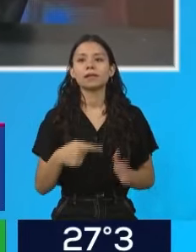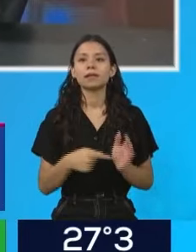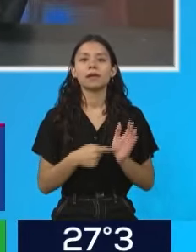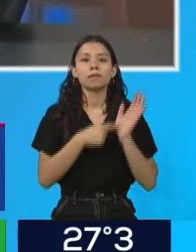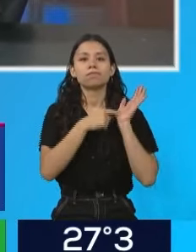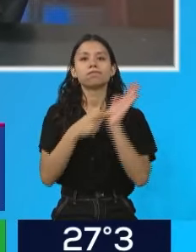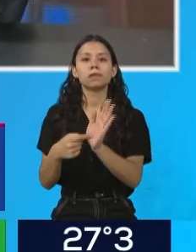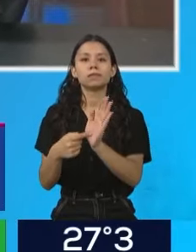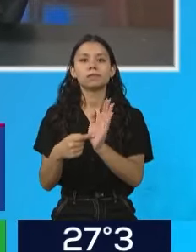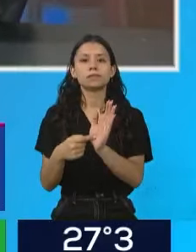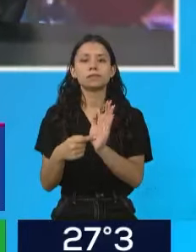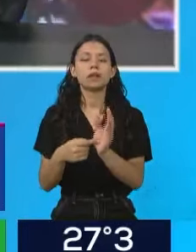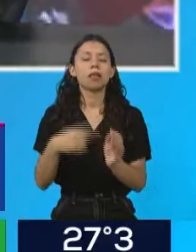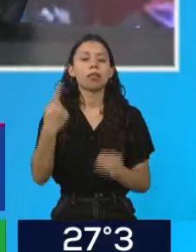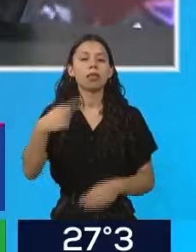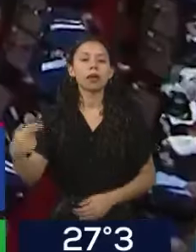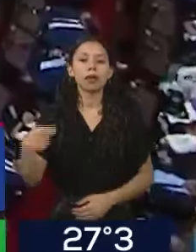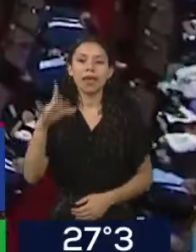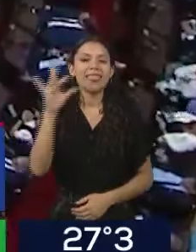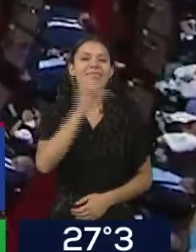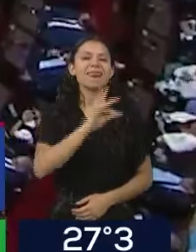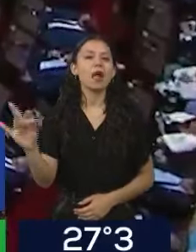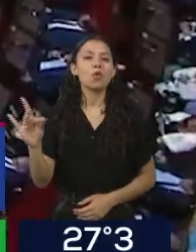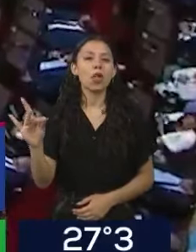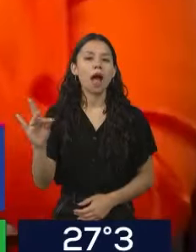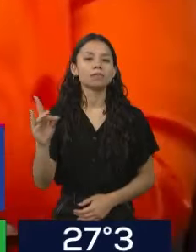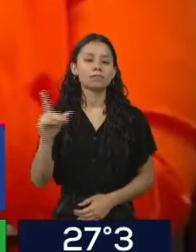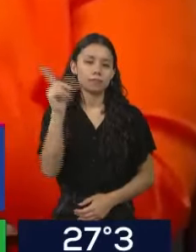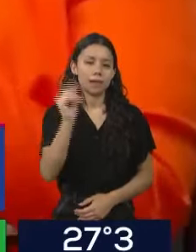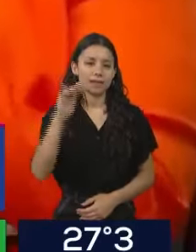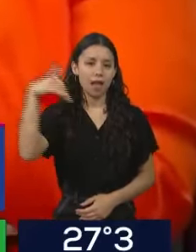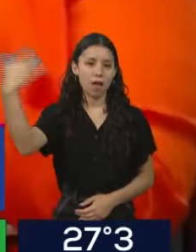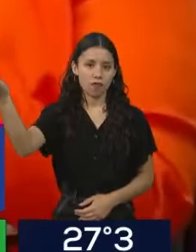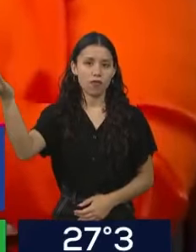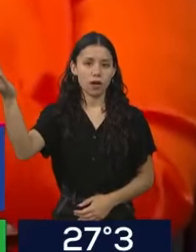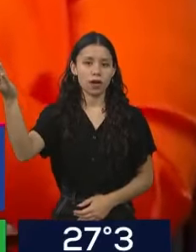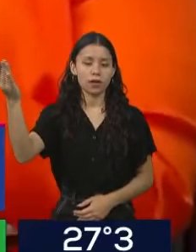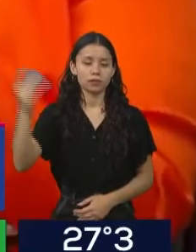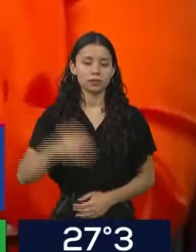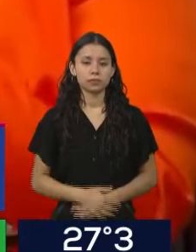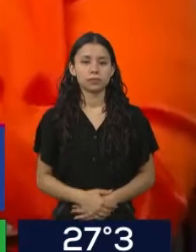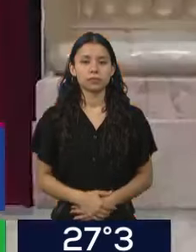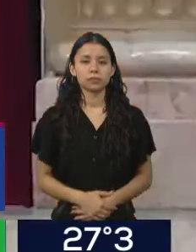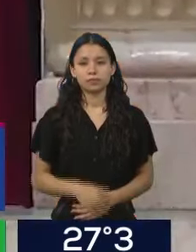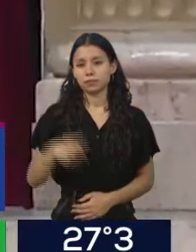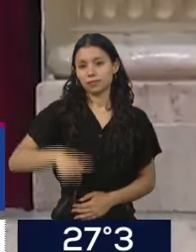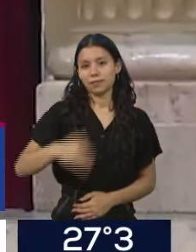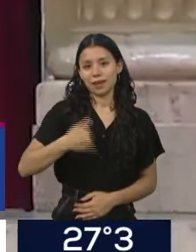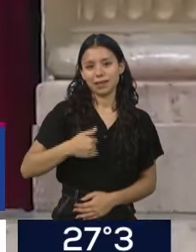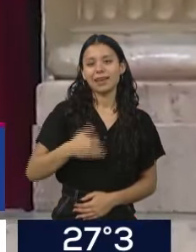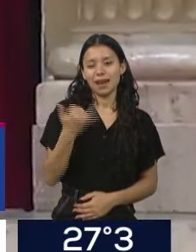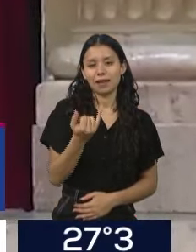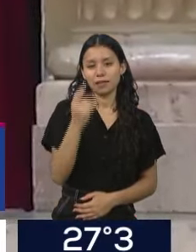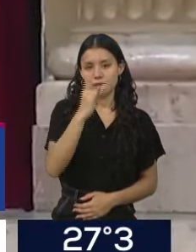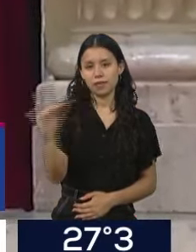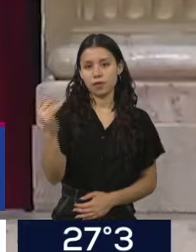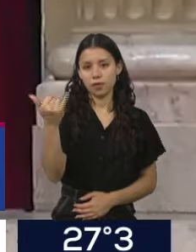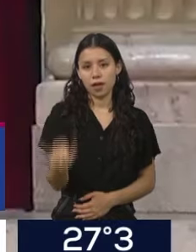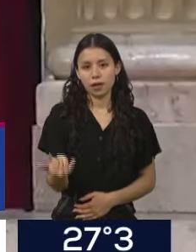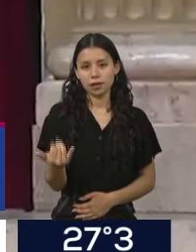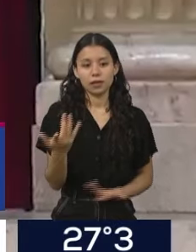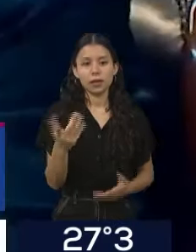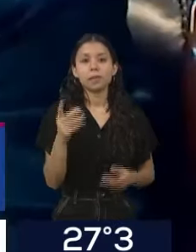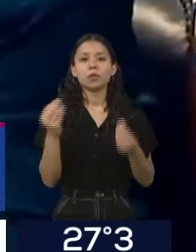la deuda externa de manera directa con los acreedores internacionales que tiene la Argentina sin pasar por el Congreso.